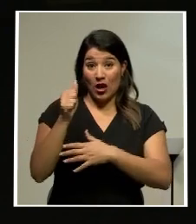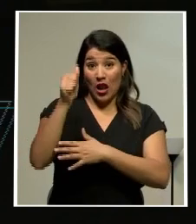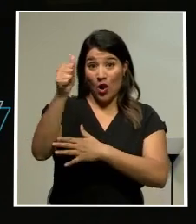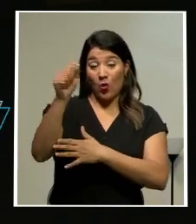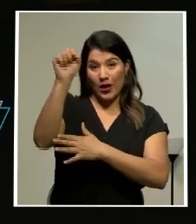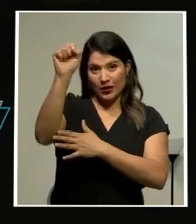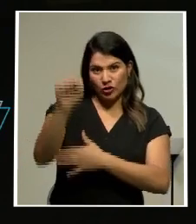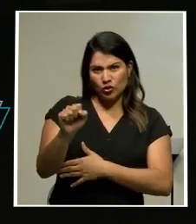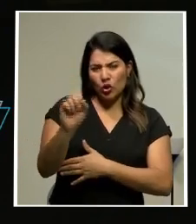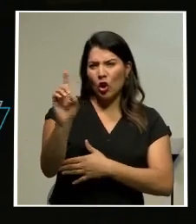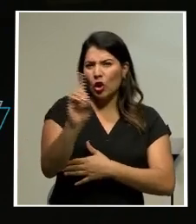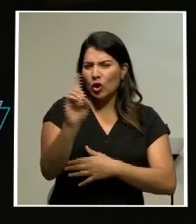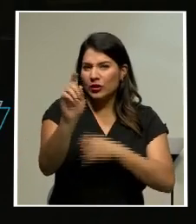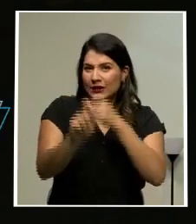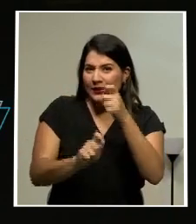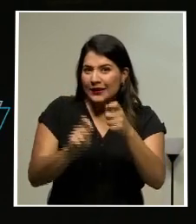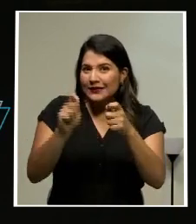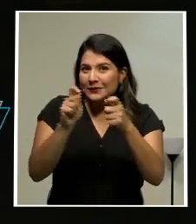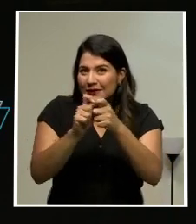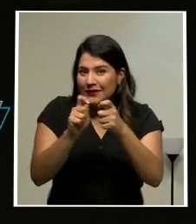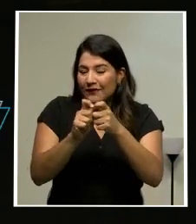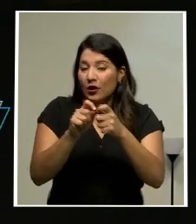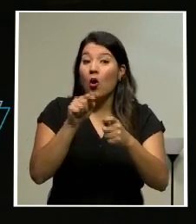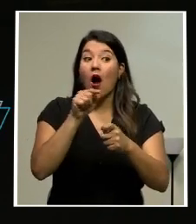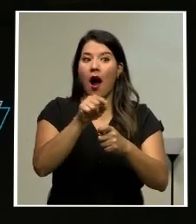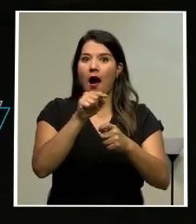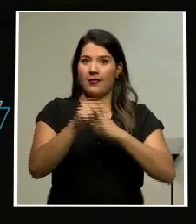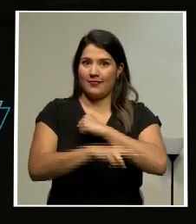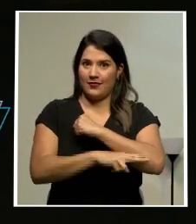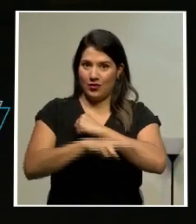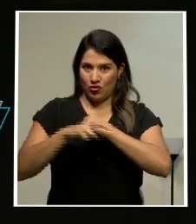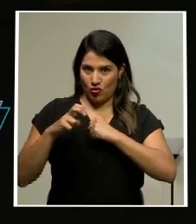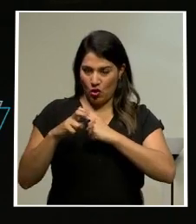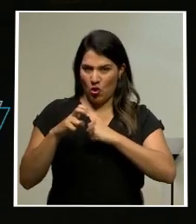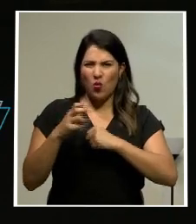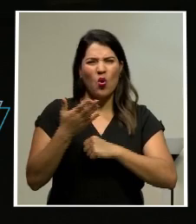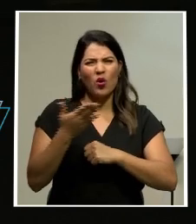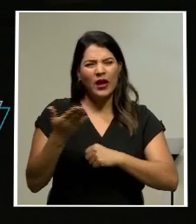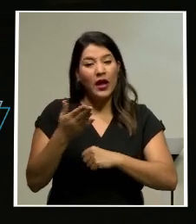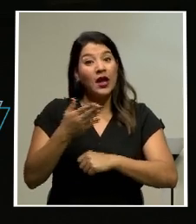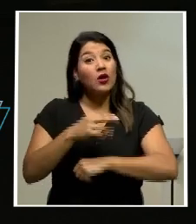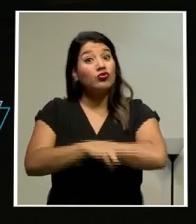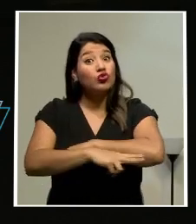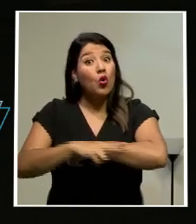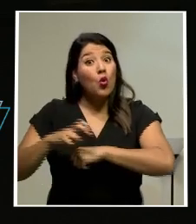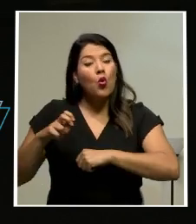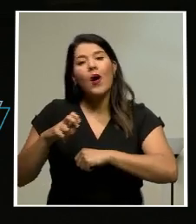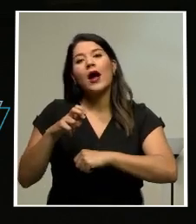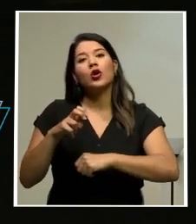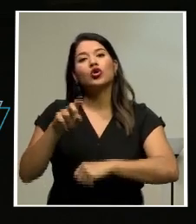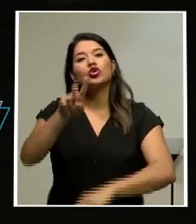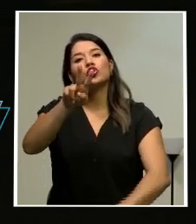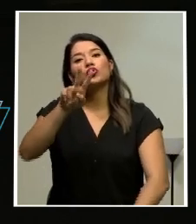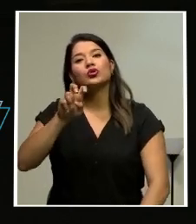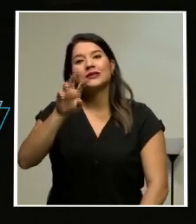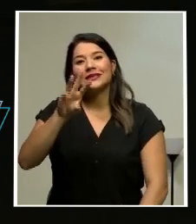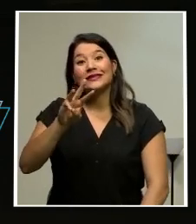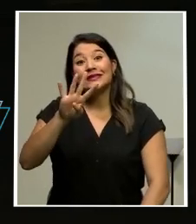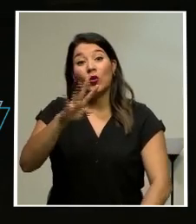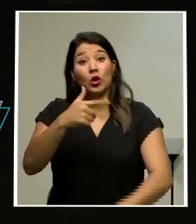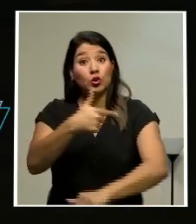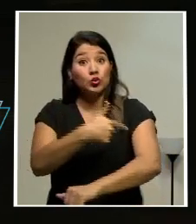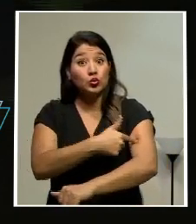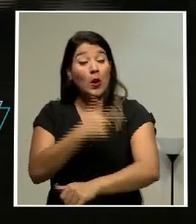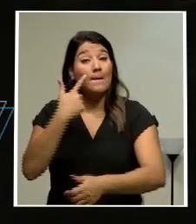específicamente donde se dio esta sustracción de dosis de la vacuna anti-COVID y que el